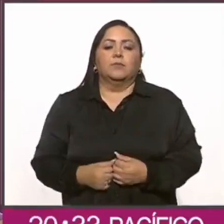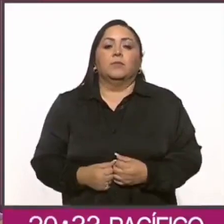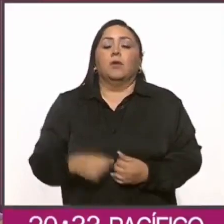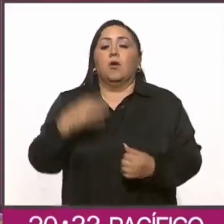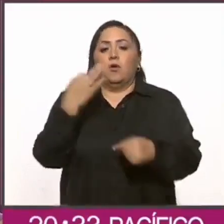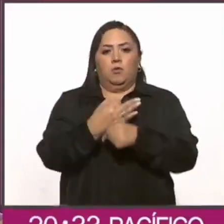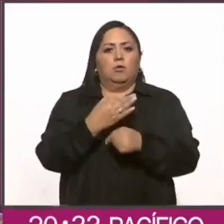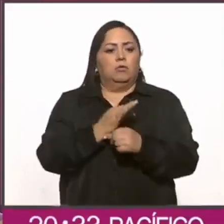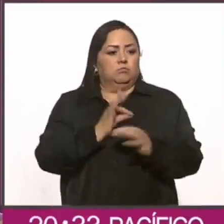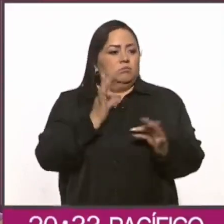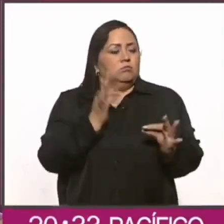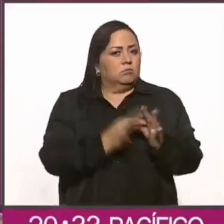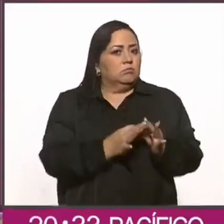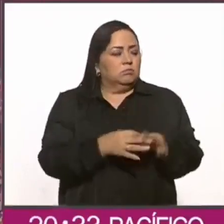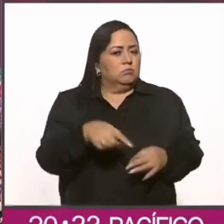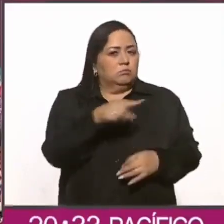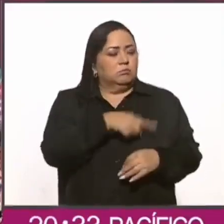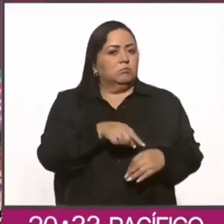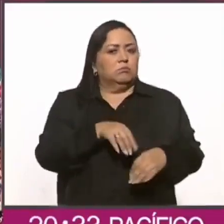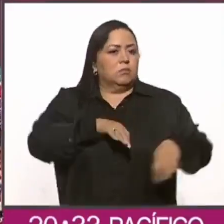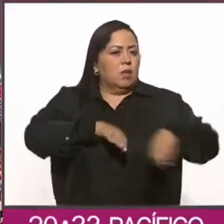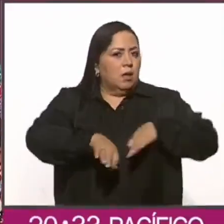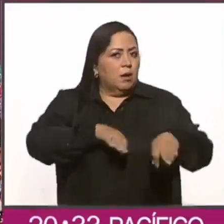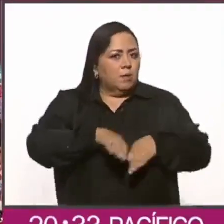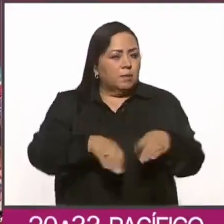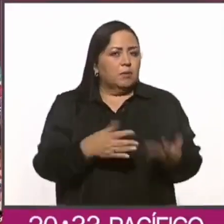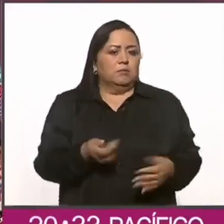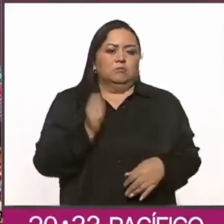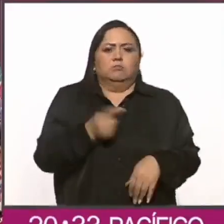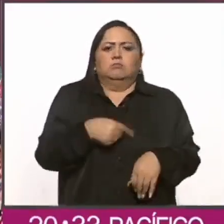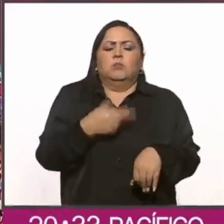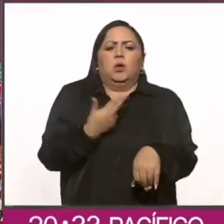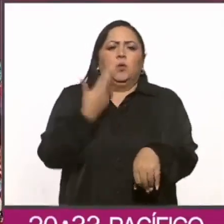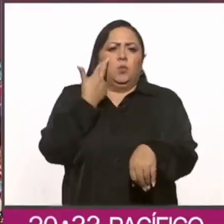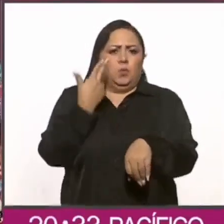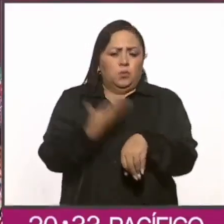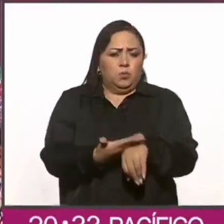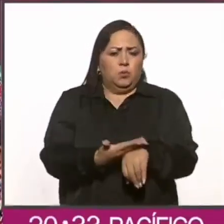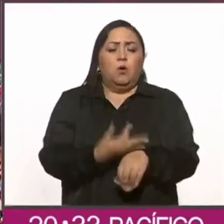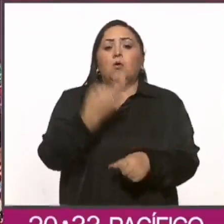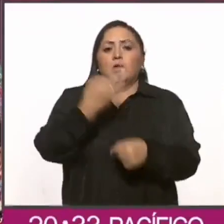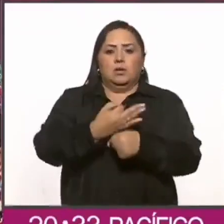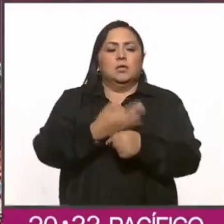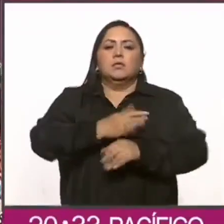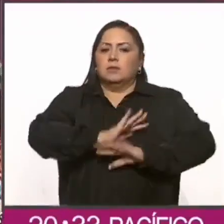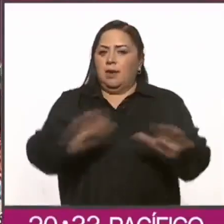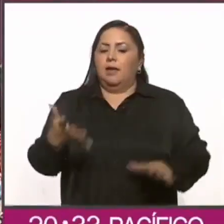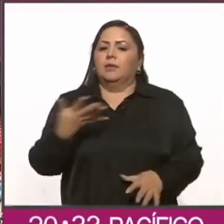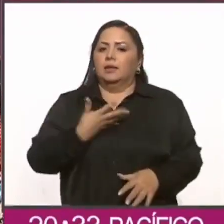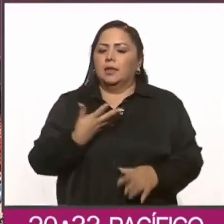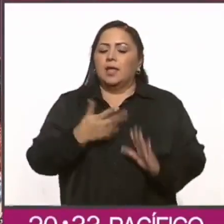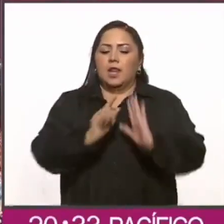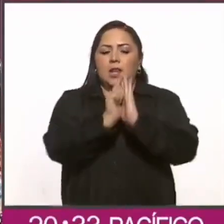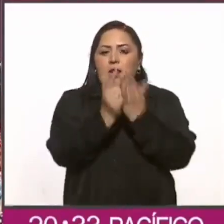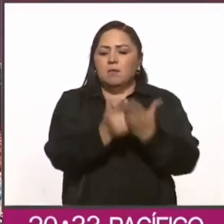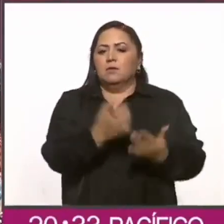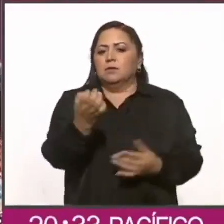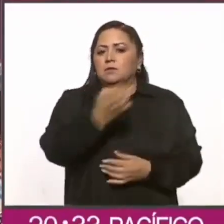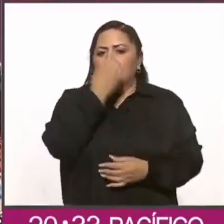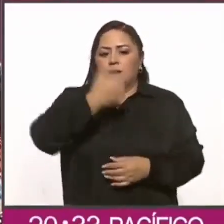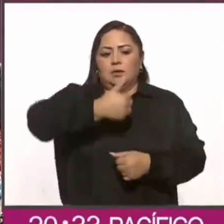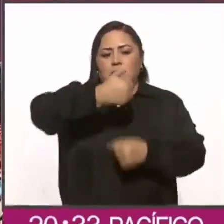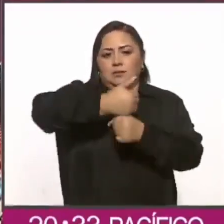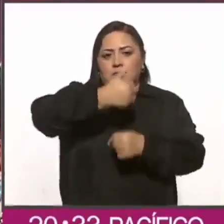Estamos cumpliendo con nuestra labor, con nuestra responsabilidad. Ya están los libros de educación